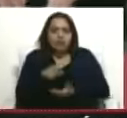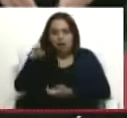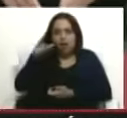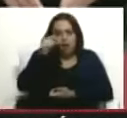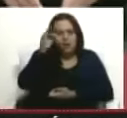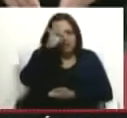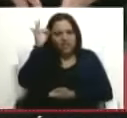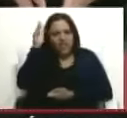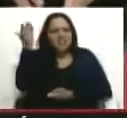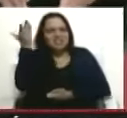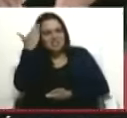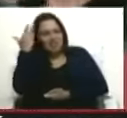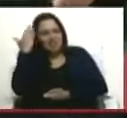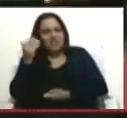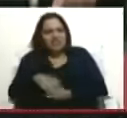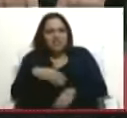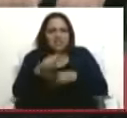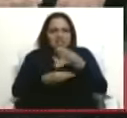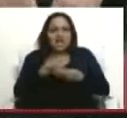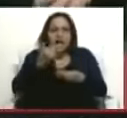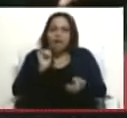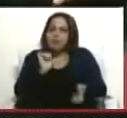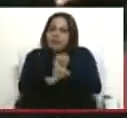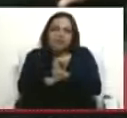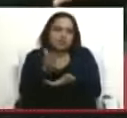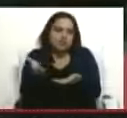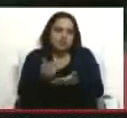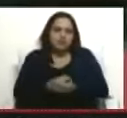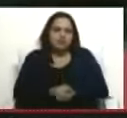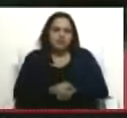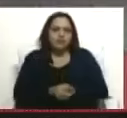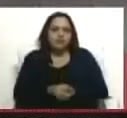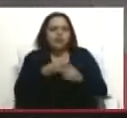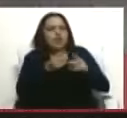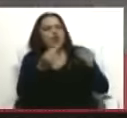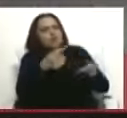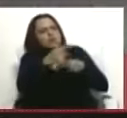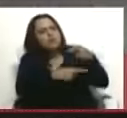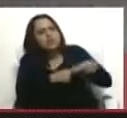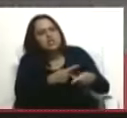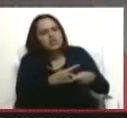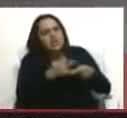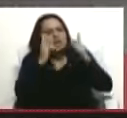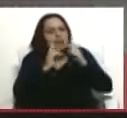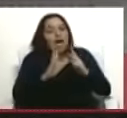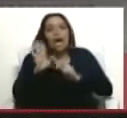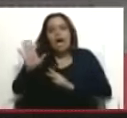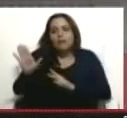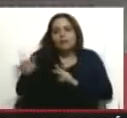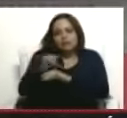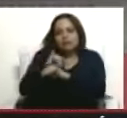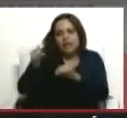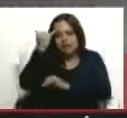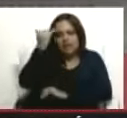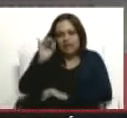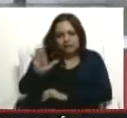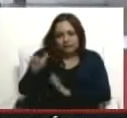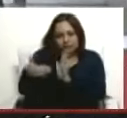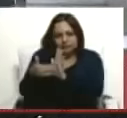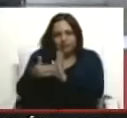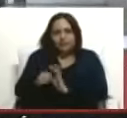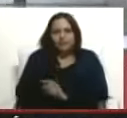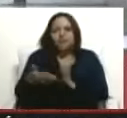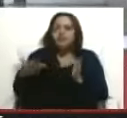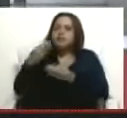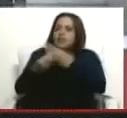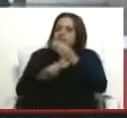sabe que si hubiese hecho eso, va preso en el momento. ¿Ahora cómo va el proceso de depuración del Ministerio Público? Para terminarte, ¿qué fue lo que él